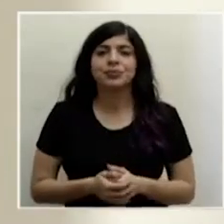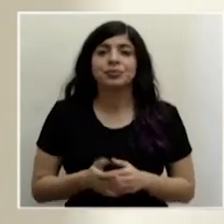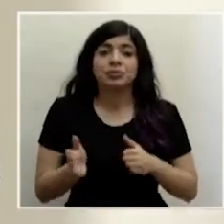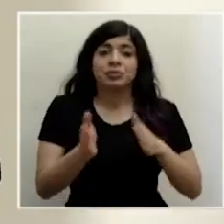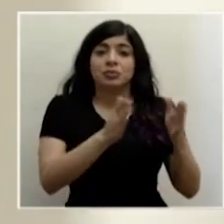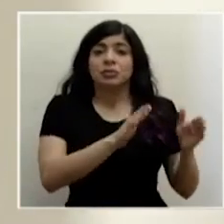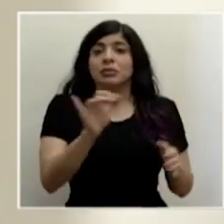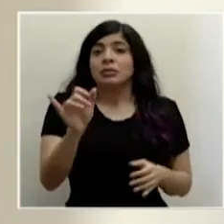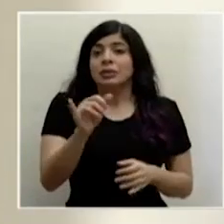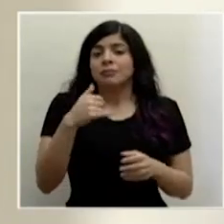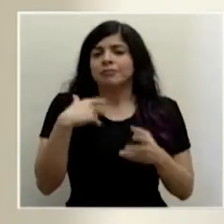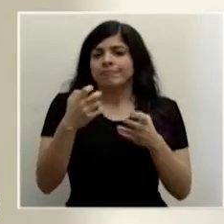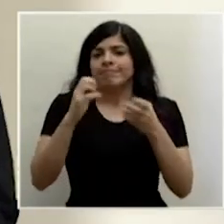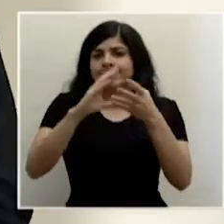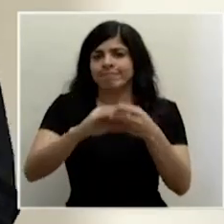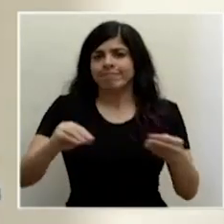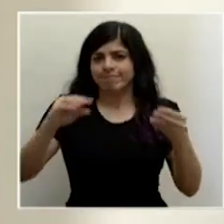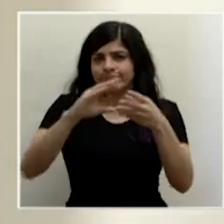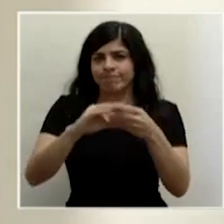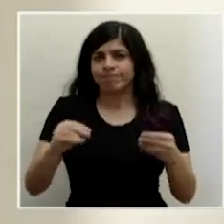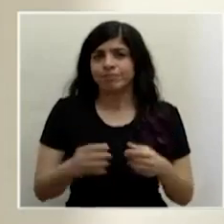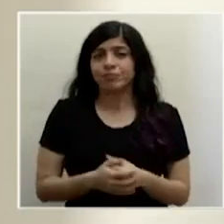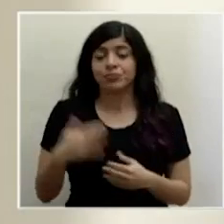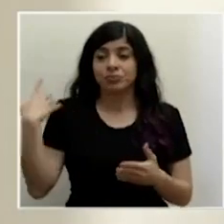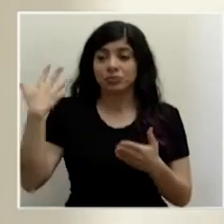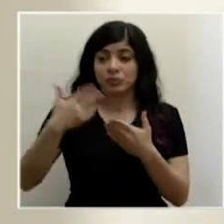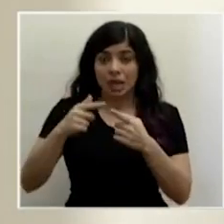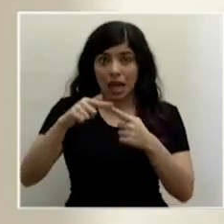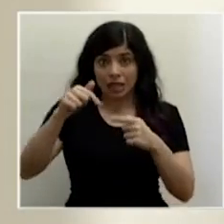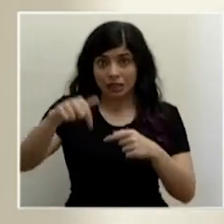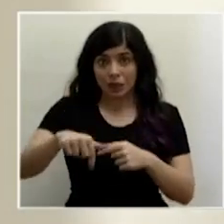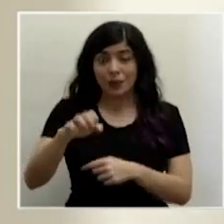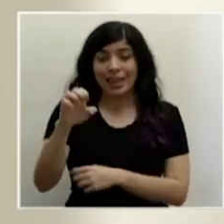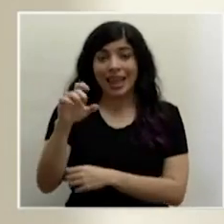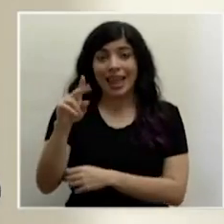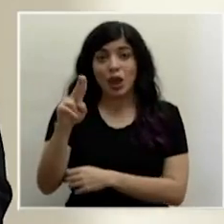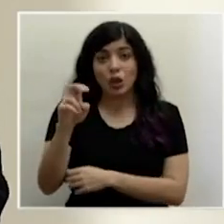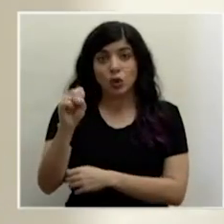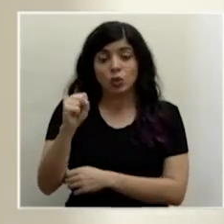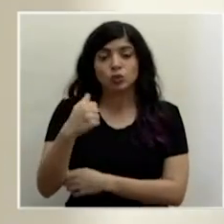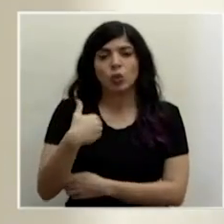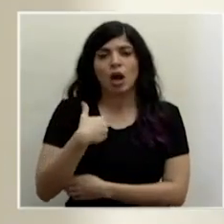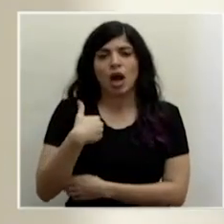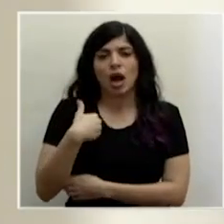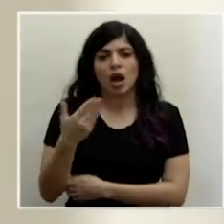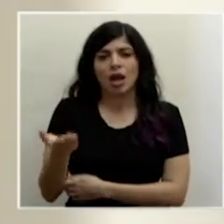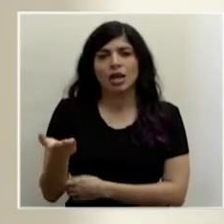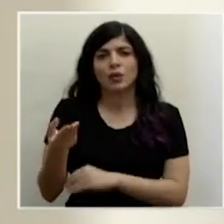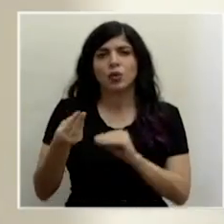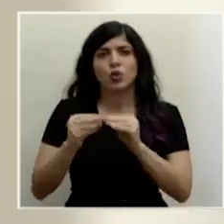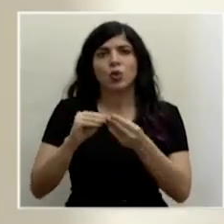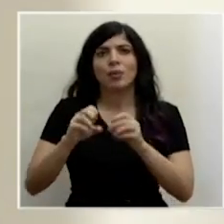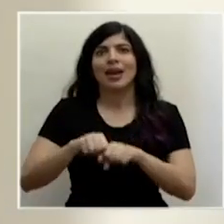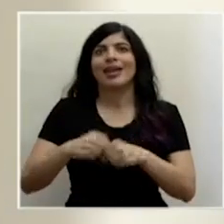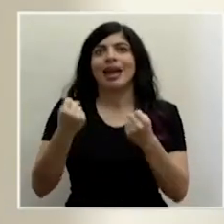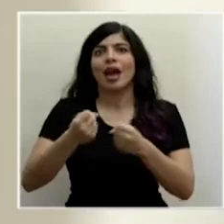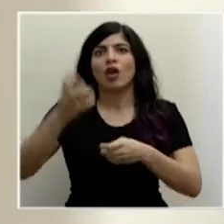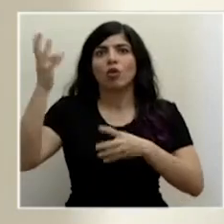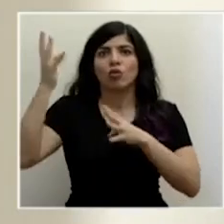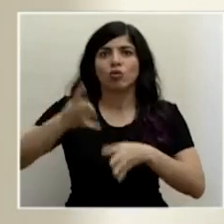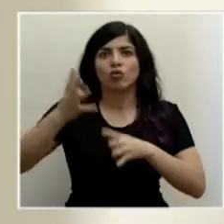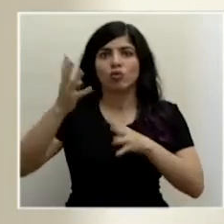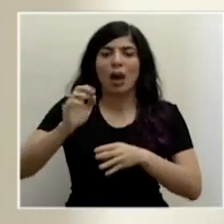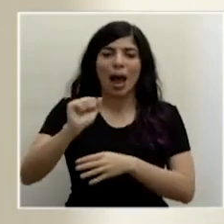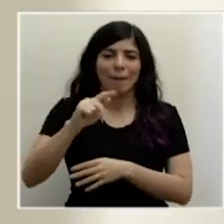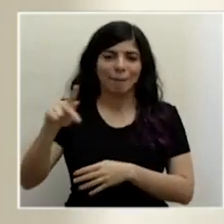También quiero contarles que al día de hoy el EDUS tiene una cifra récord de descargas, el app